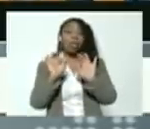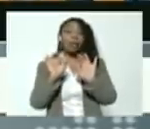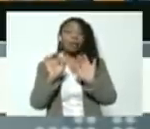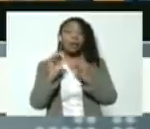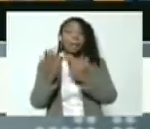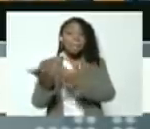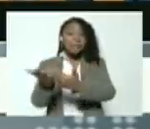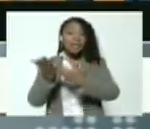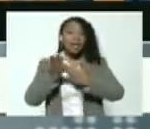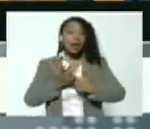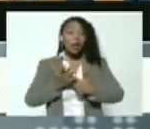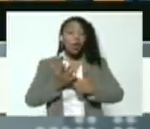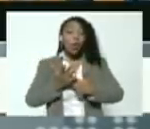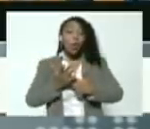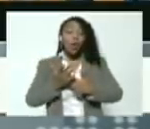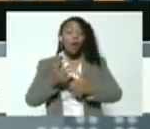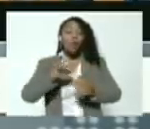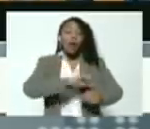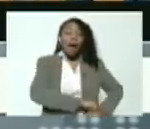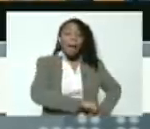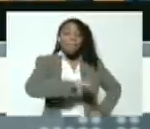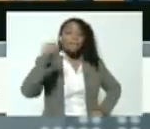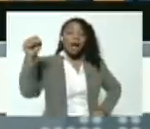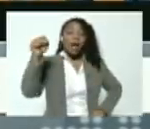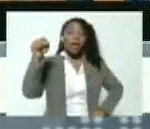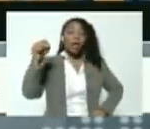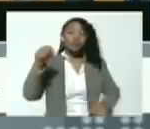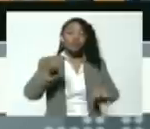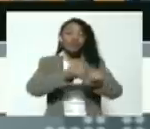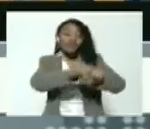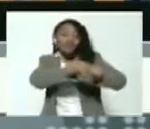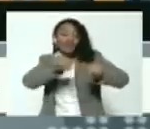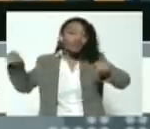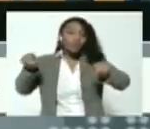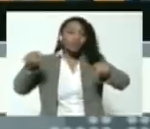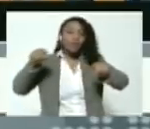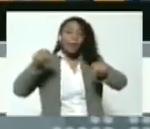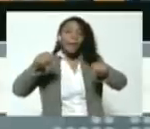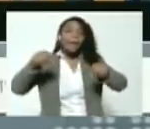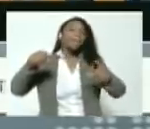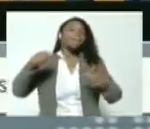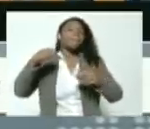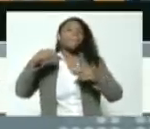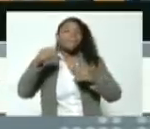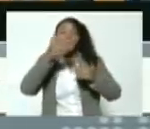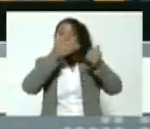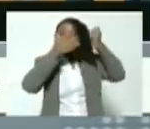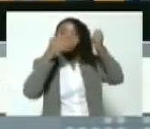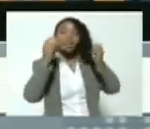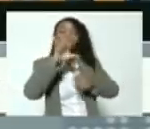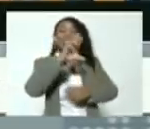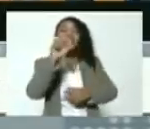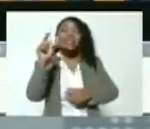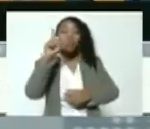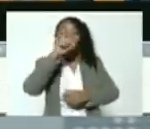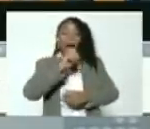regaló una katana de samurái de 300 años de antigüedad.